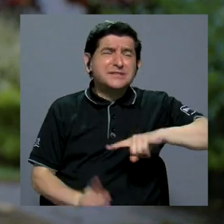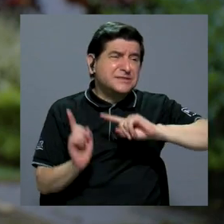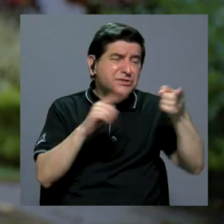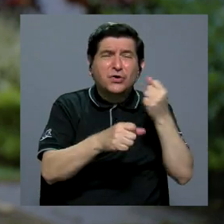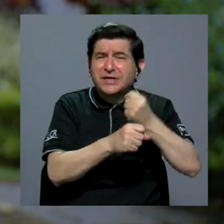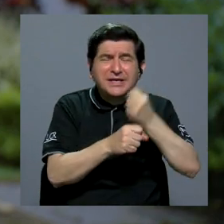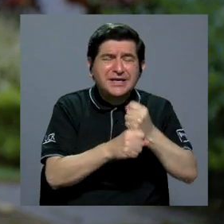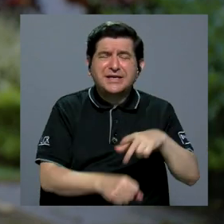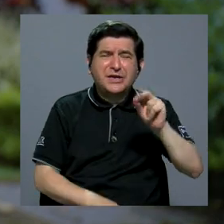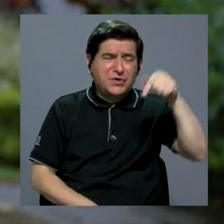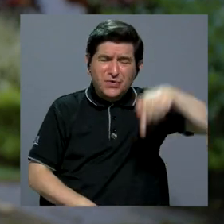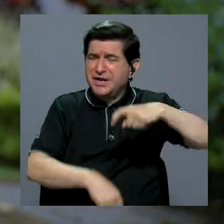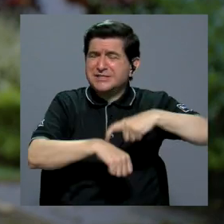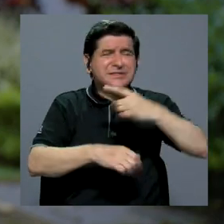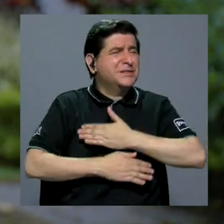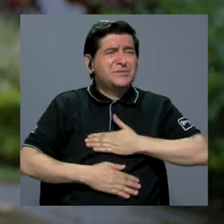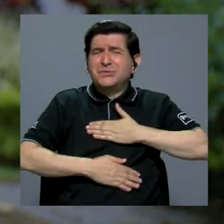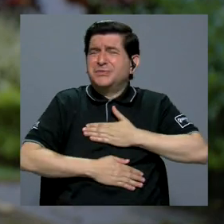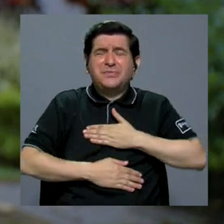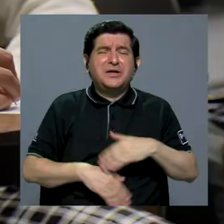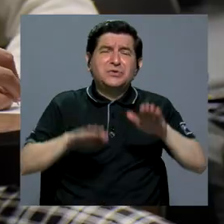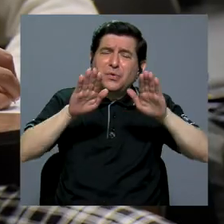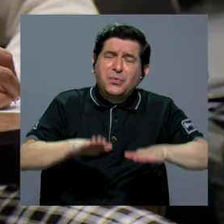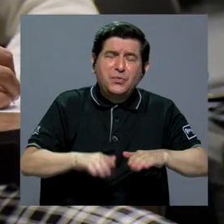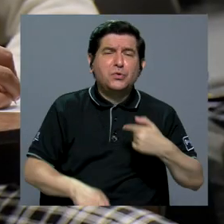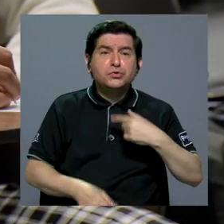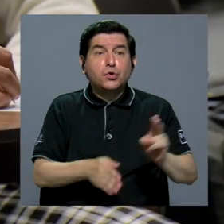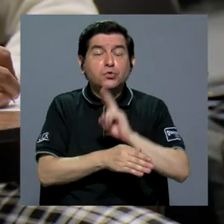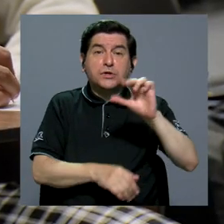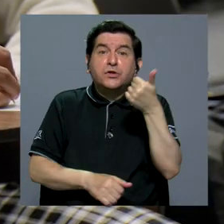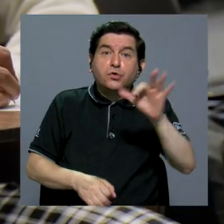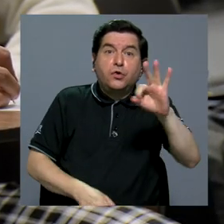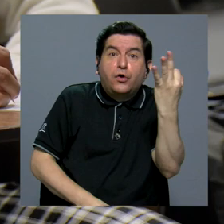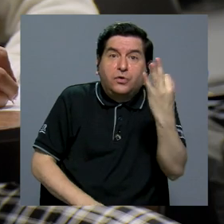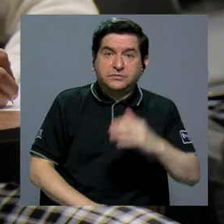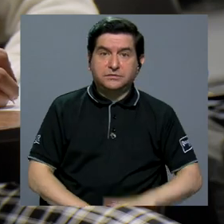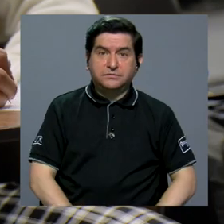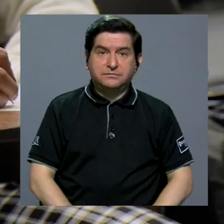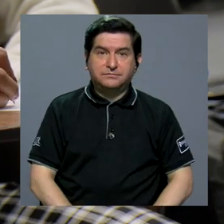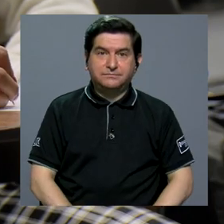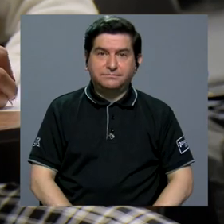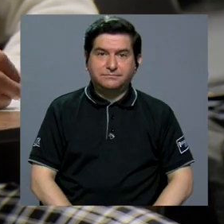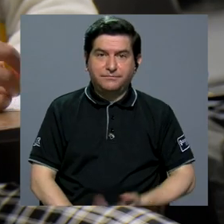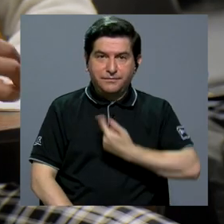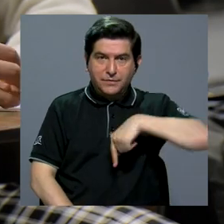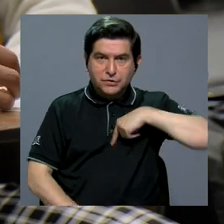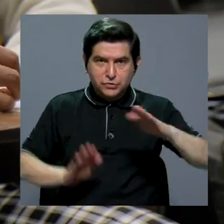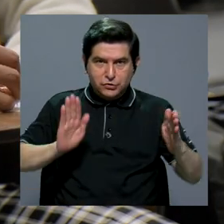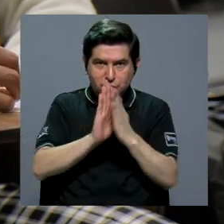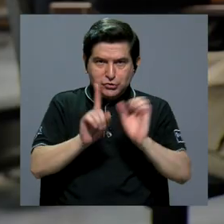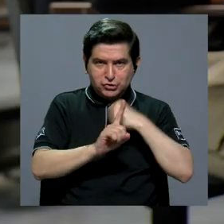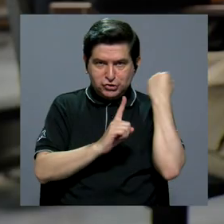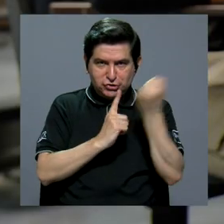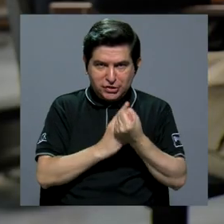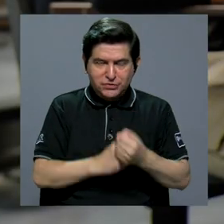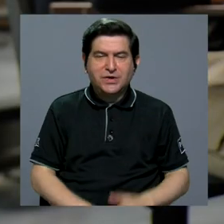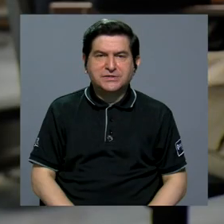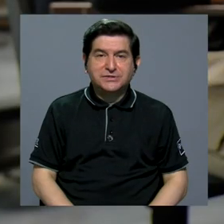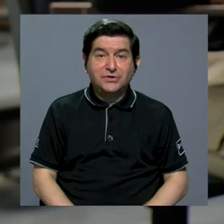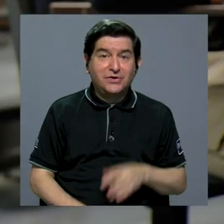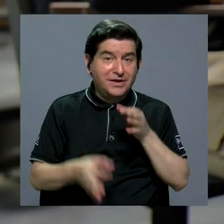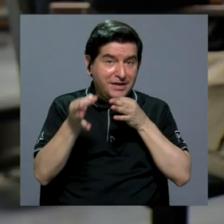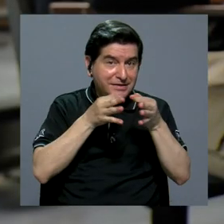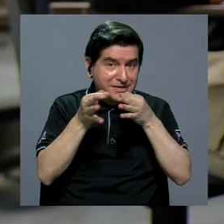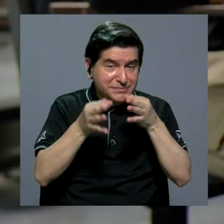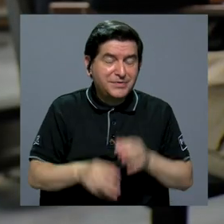tengo que ir a hacer tal cosa. Yo no debería estar en este momento descansando. Este tiempo debería estar utilizándolo de otra manera. Cuando nos enfrentamos a situaciones como la